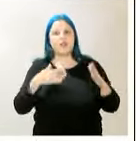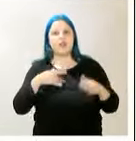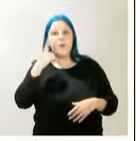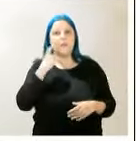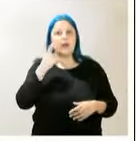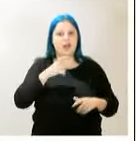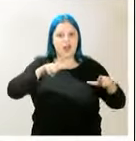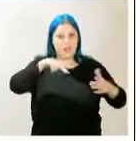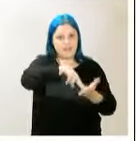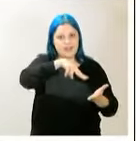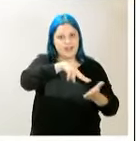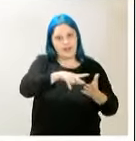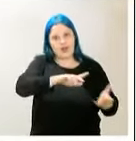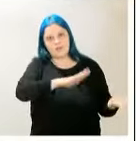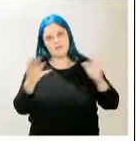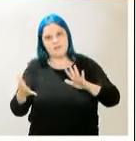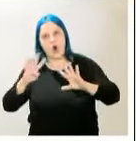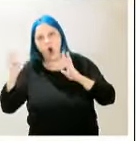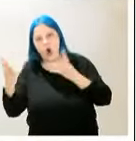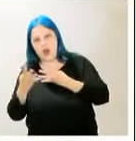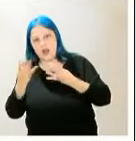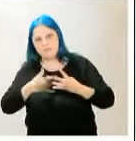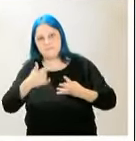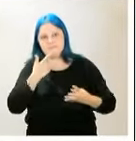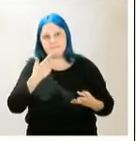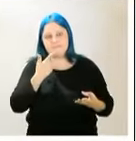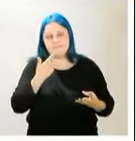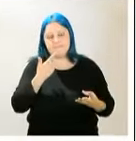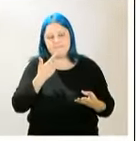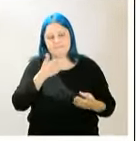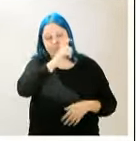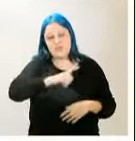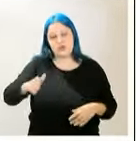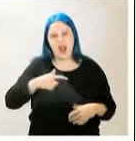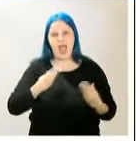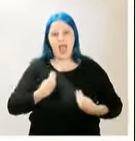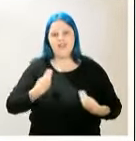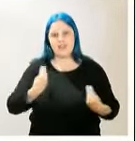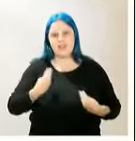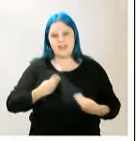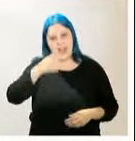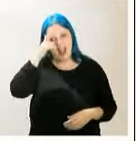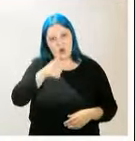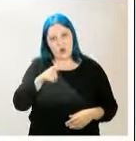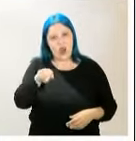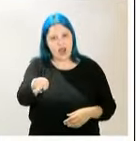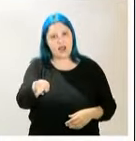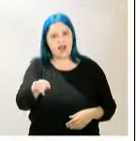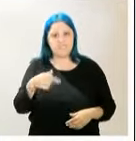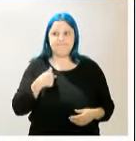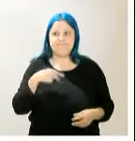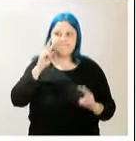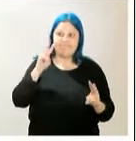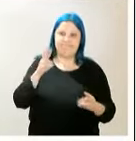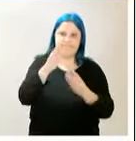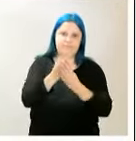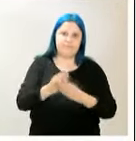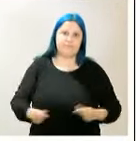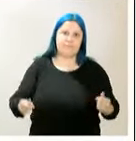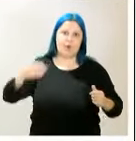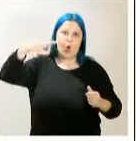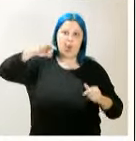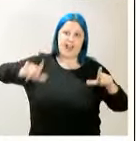los grandes damnificados son los habitantes de las zonas rurales, que han visto desaparecer lo que era, en muchas ocasiones, la única